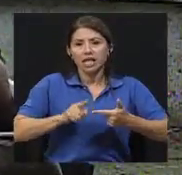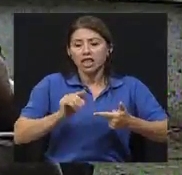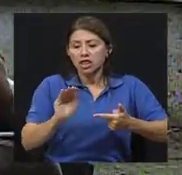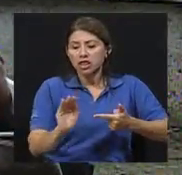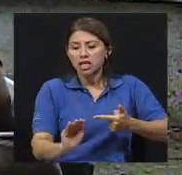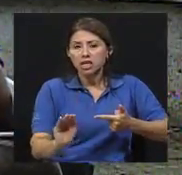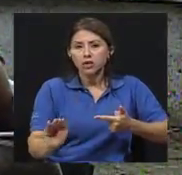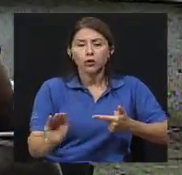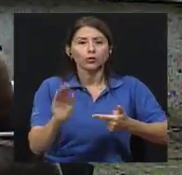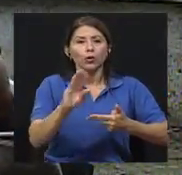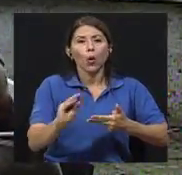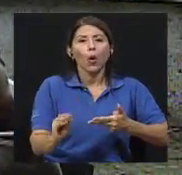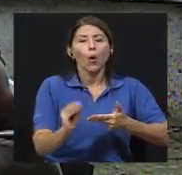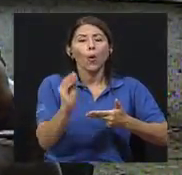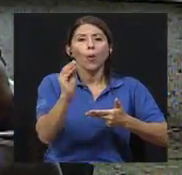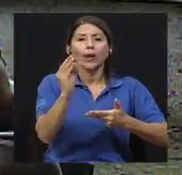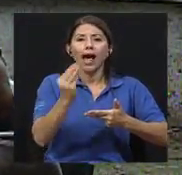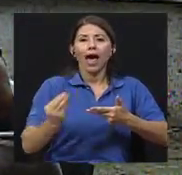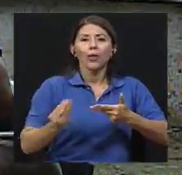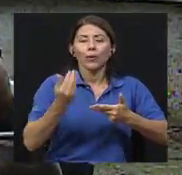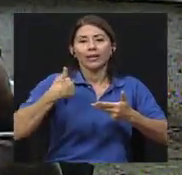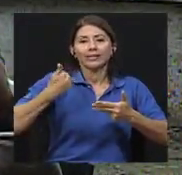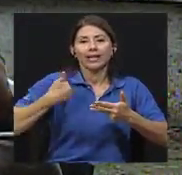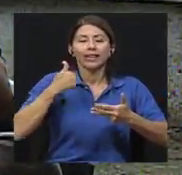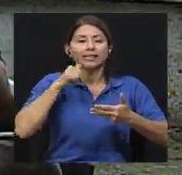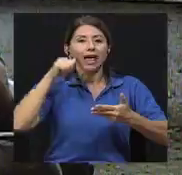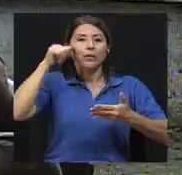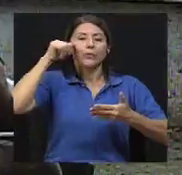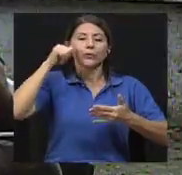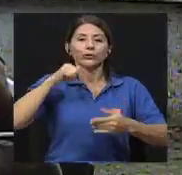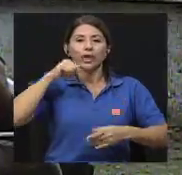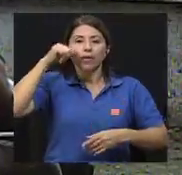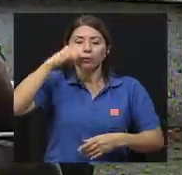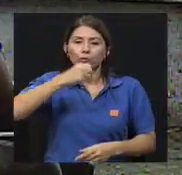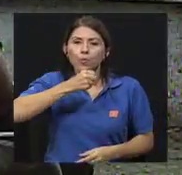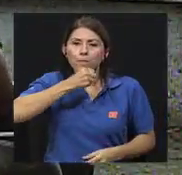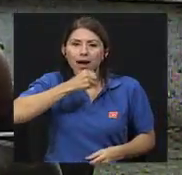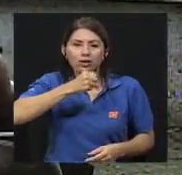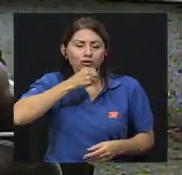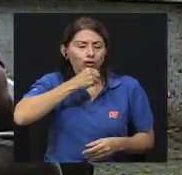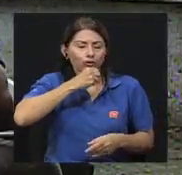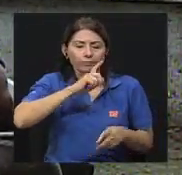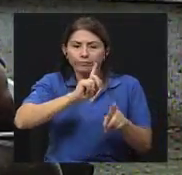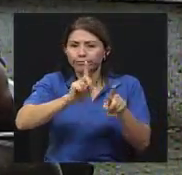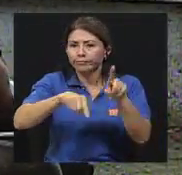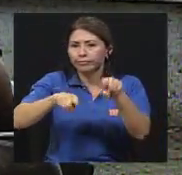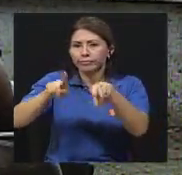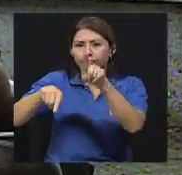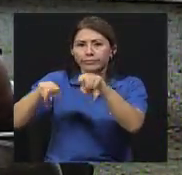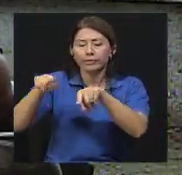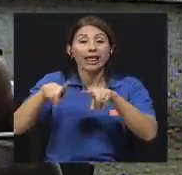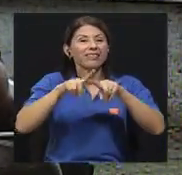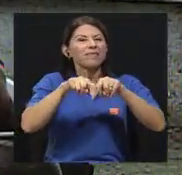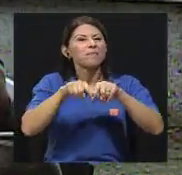adolescentes, adultos y adulto mayor. ¿Verdad? Y de acuerdo a cuál es su motivo de consulta. O sea, qué es lo que los trae